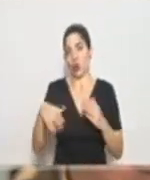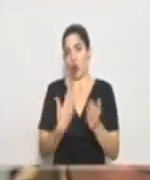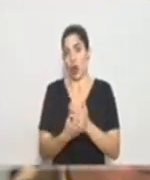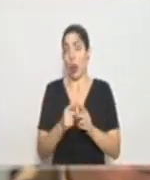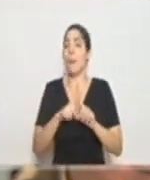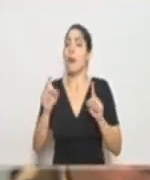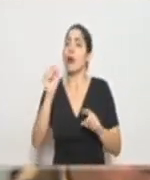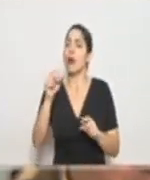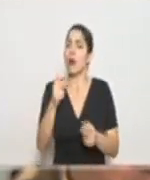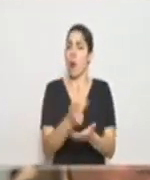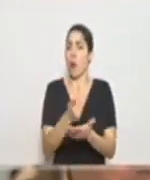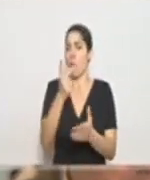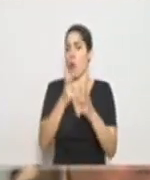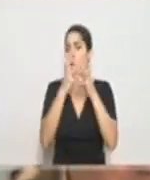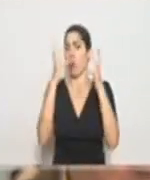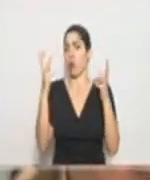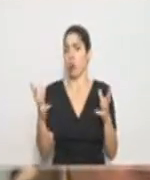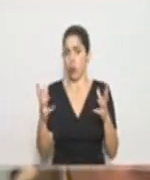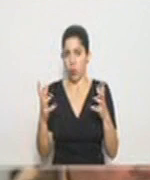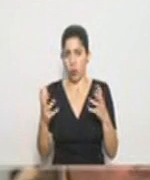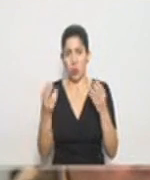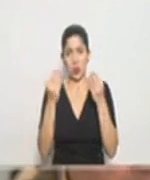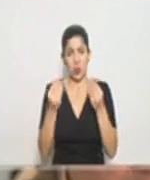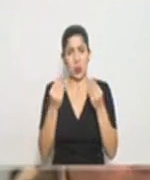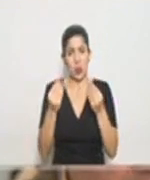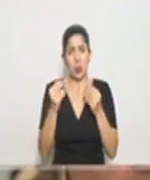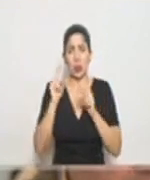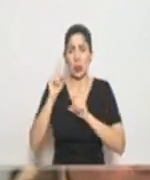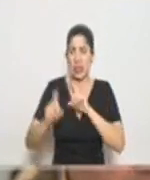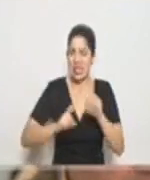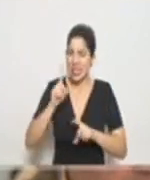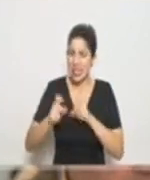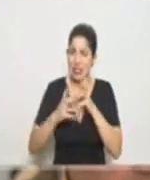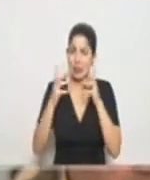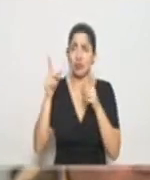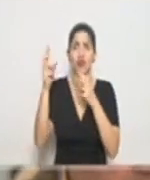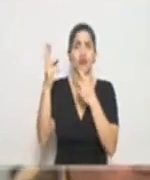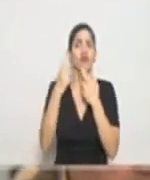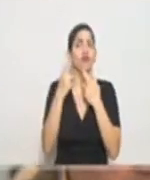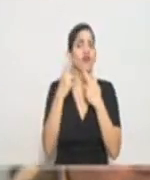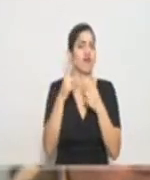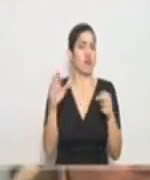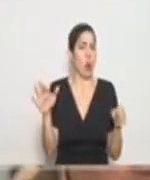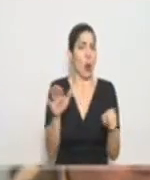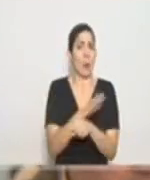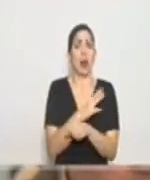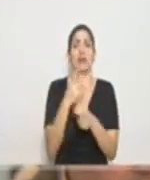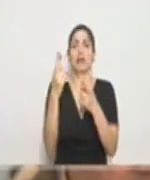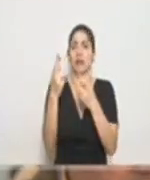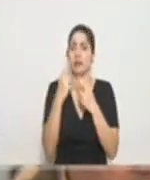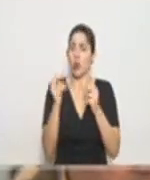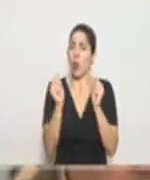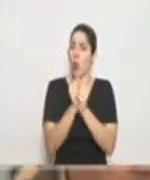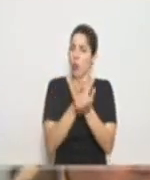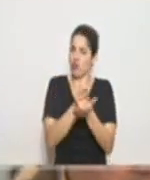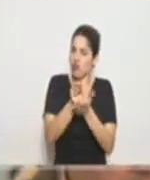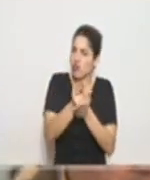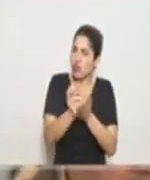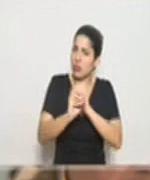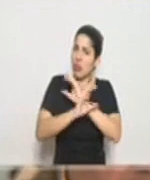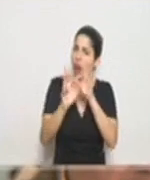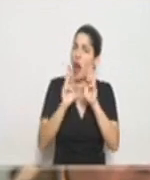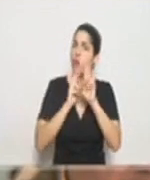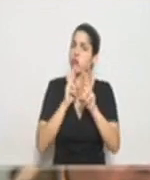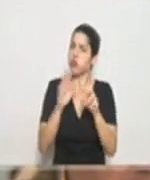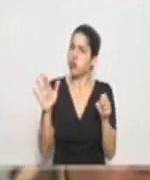valioso. Hicimos una gran cantidad de consultas y nos respondieron absolutamente todas con toda la transparencia del caso, así